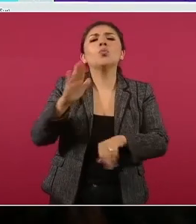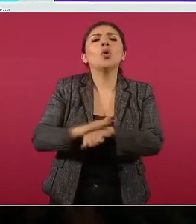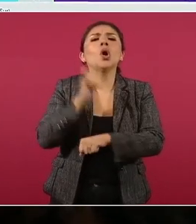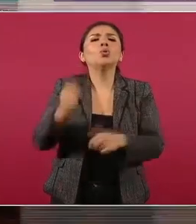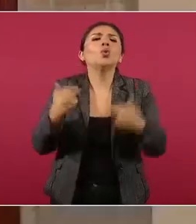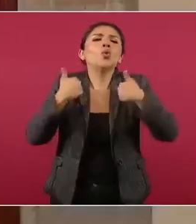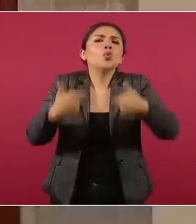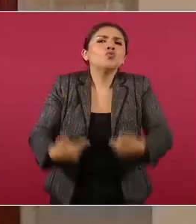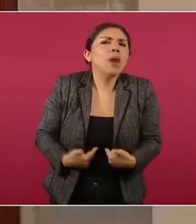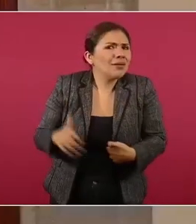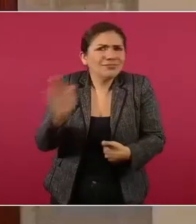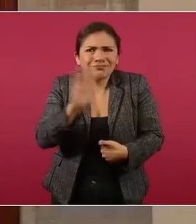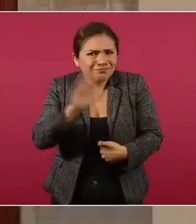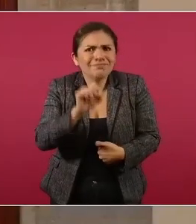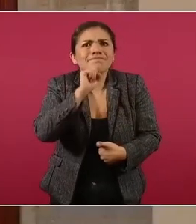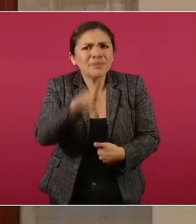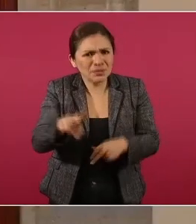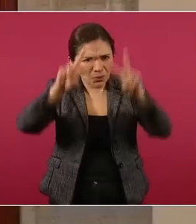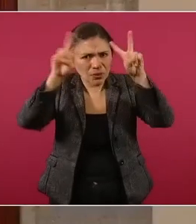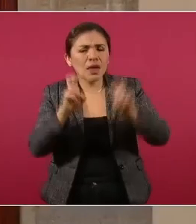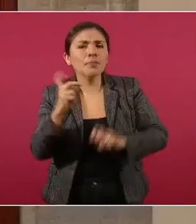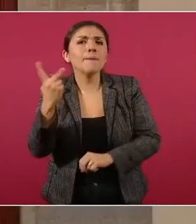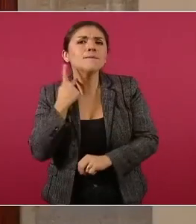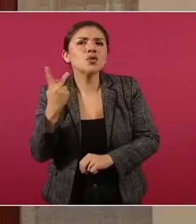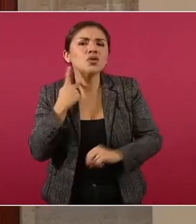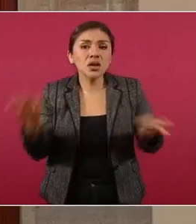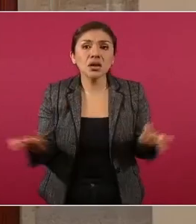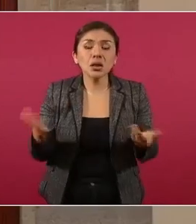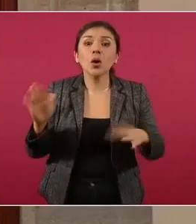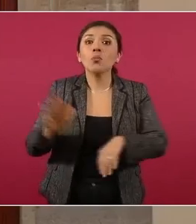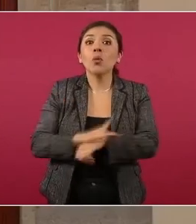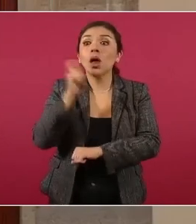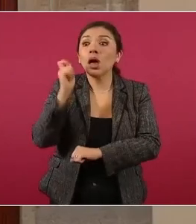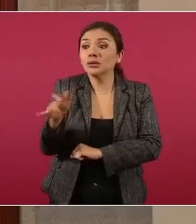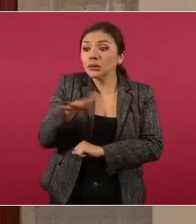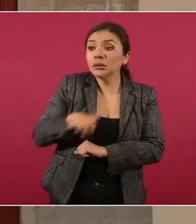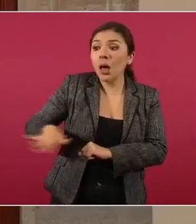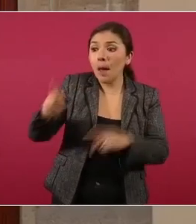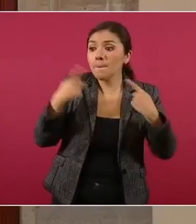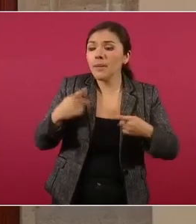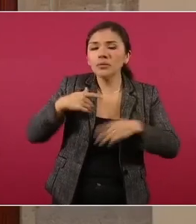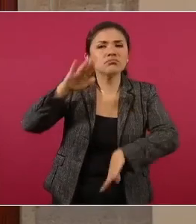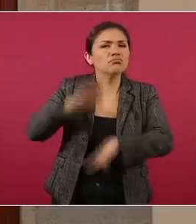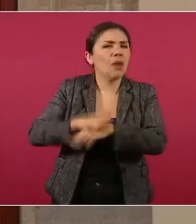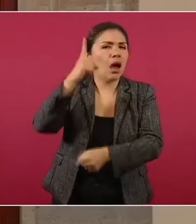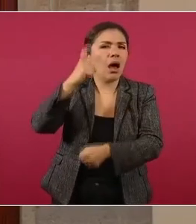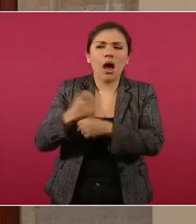sino también por cuestiones políticas, porque son los más leales,